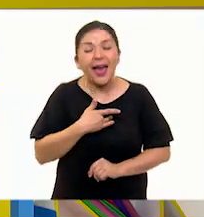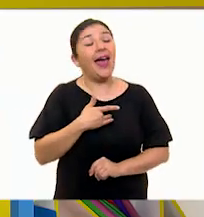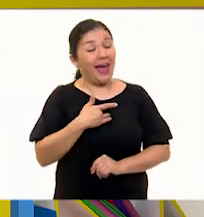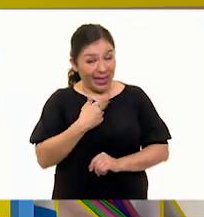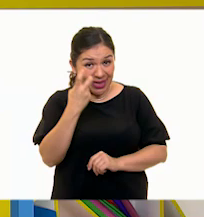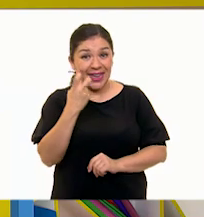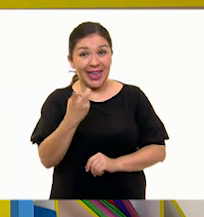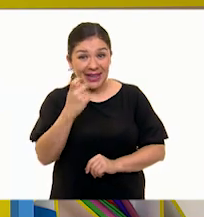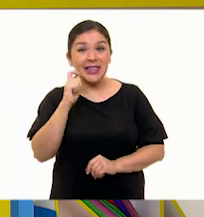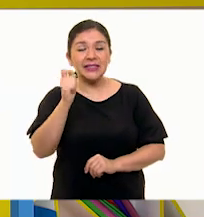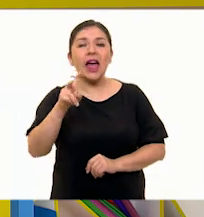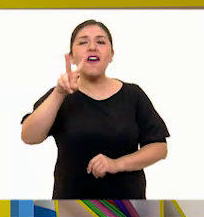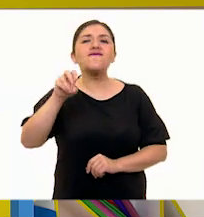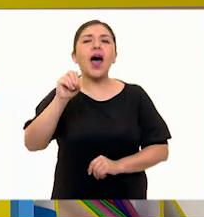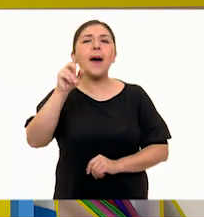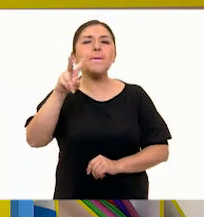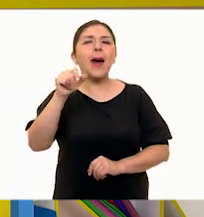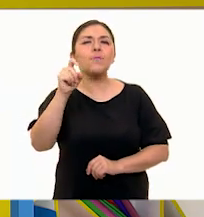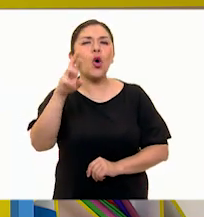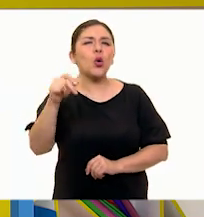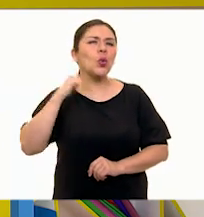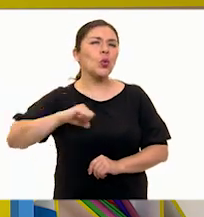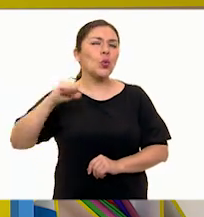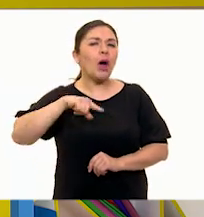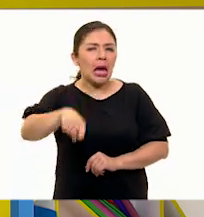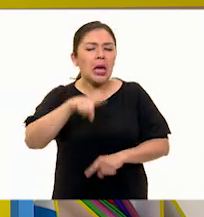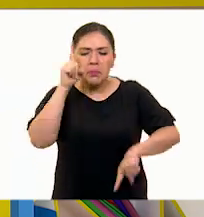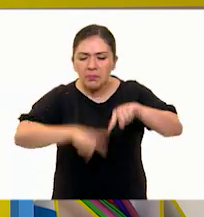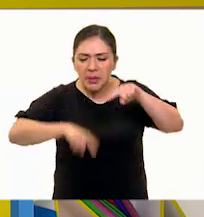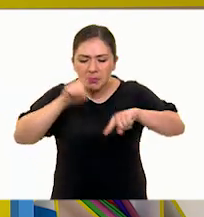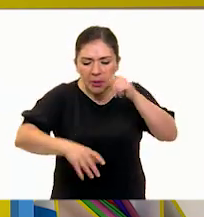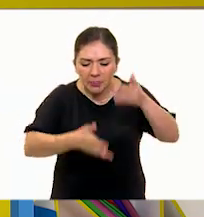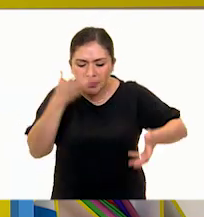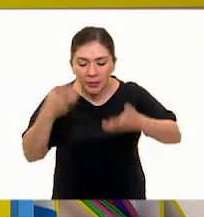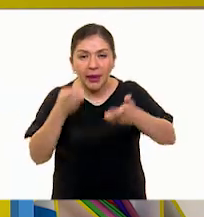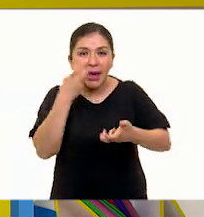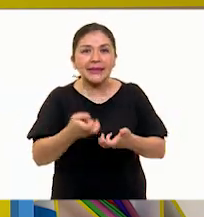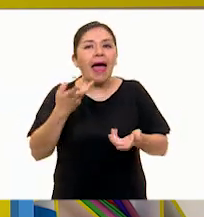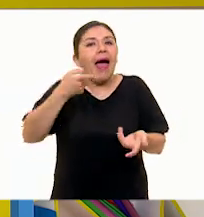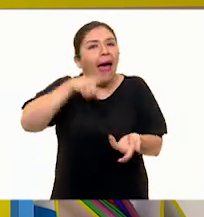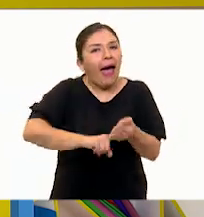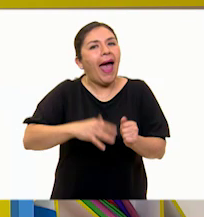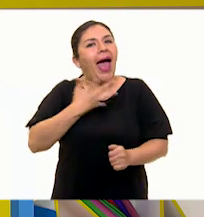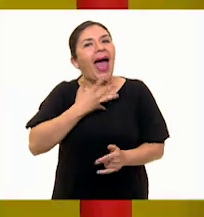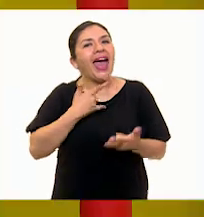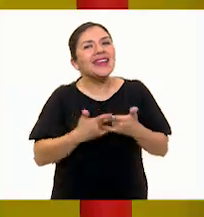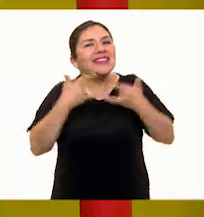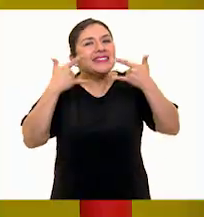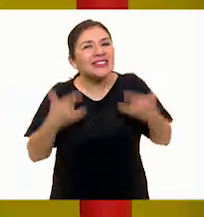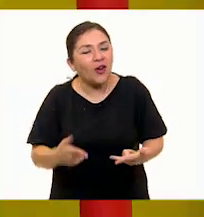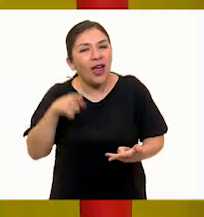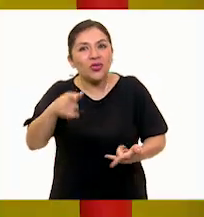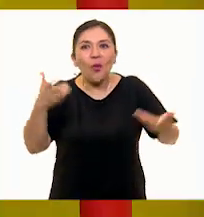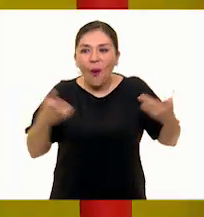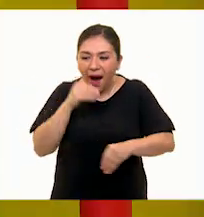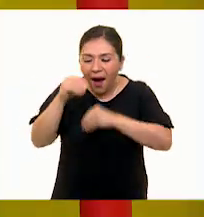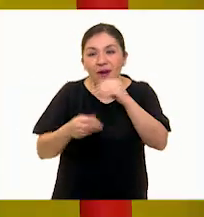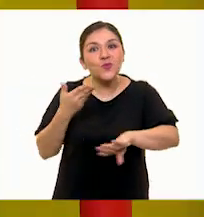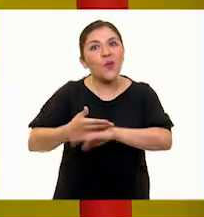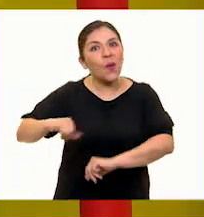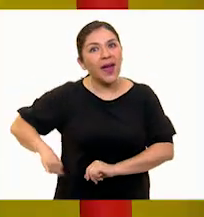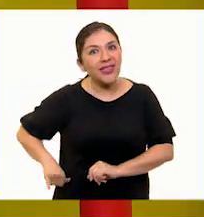Es una vaporera antigua que se desarmó y bueno, aquí está ese pedacito de historia. Y con eso vas a construir. ¡Qué interesante!